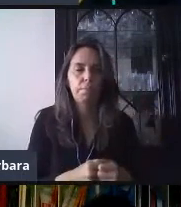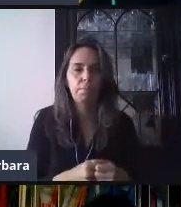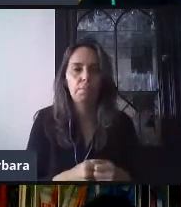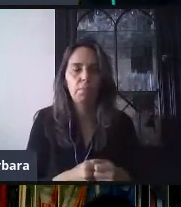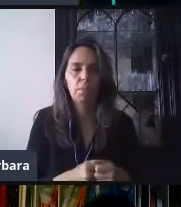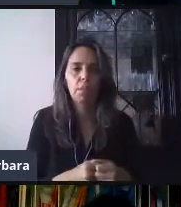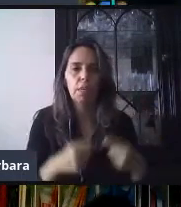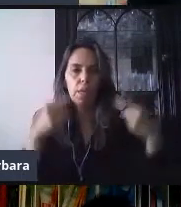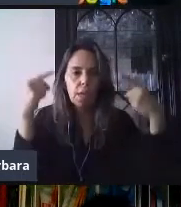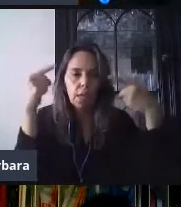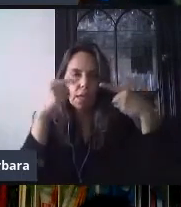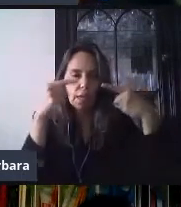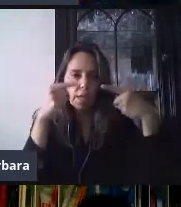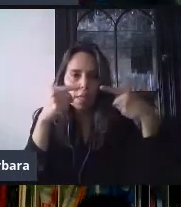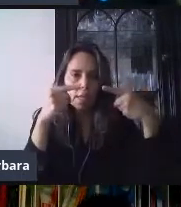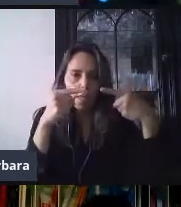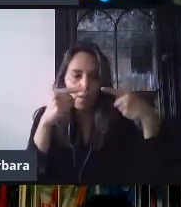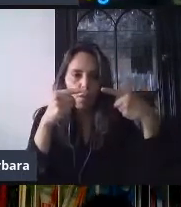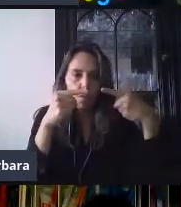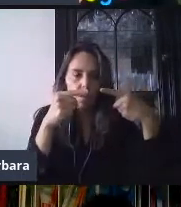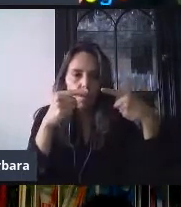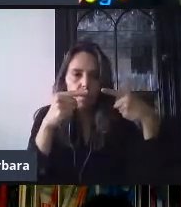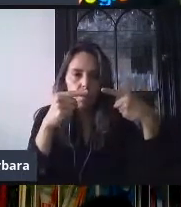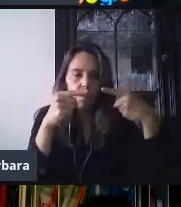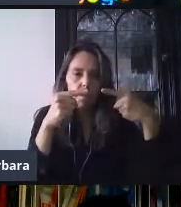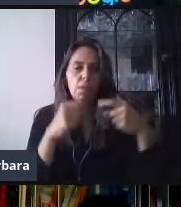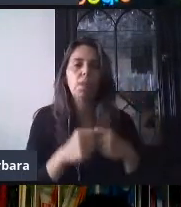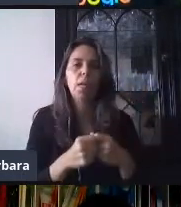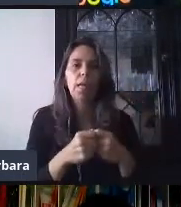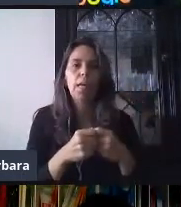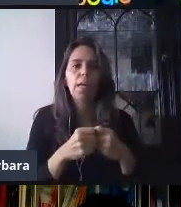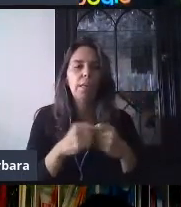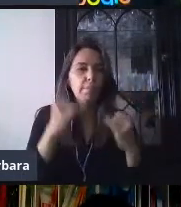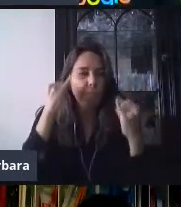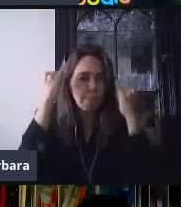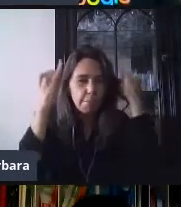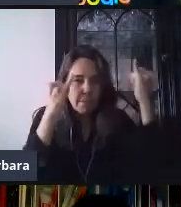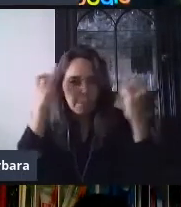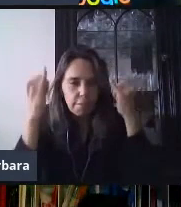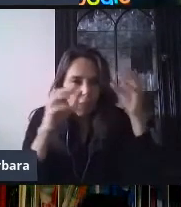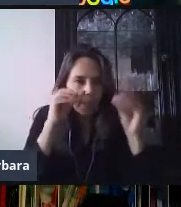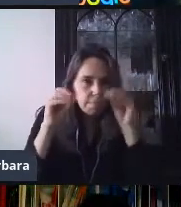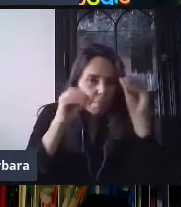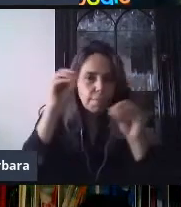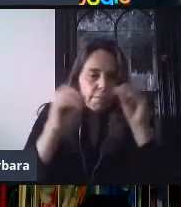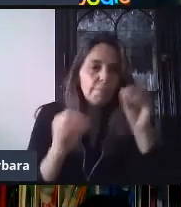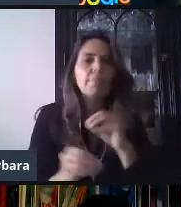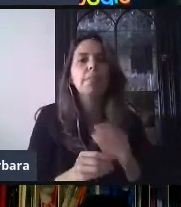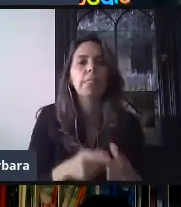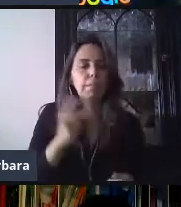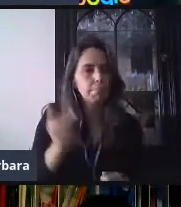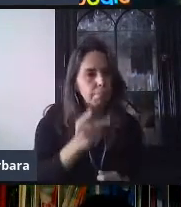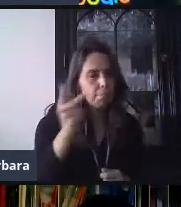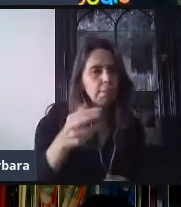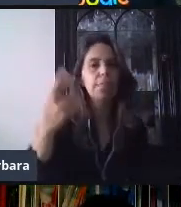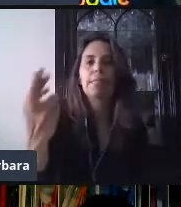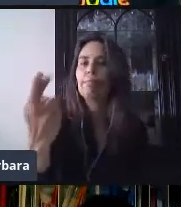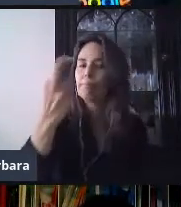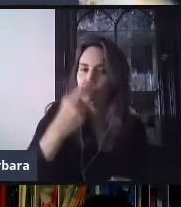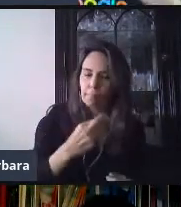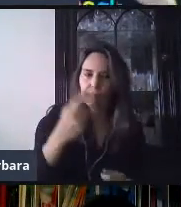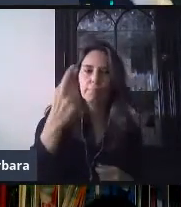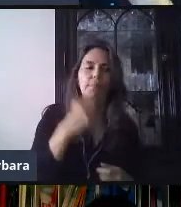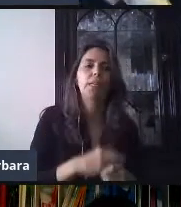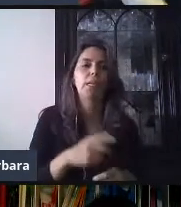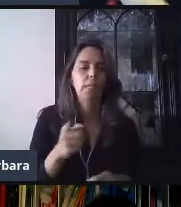la primera es, ¿qué nos va a permitir hacer formularios? Va a ser crear. Nos va a permitir crear encuestas, cuestionarios de autoevaluación. ¿Y esto para